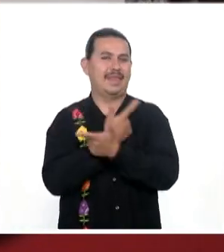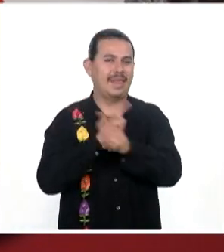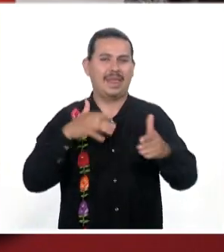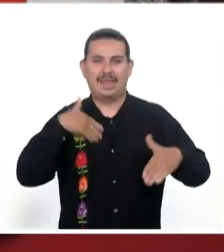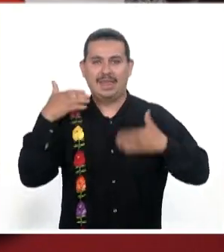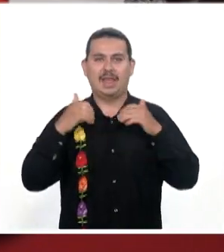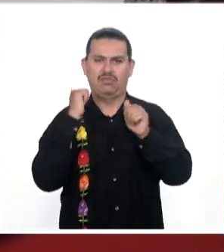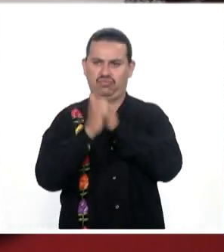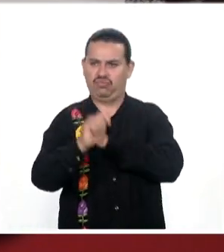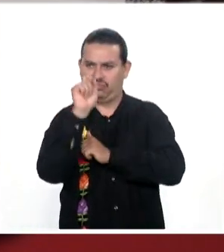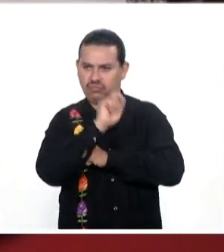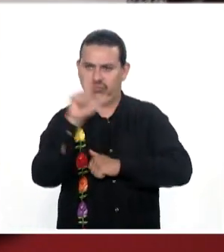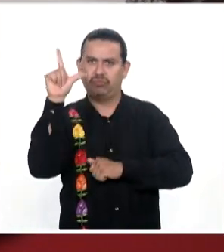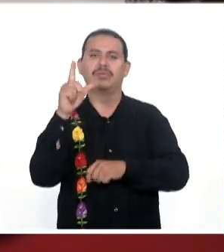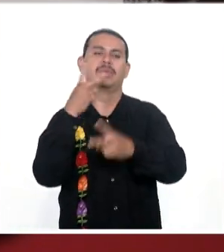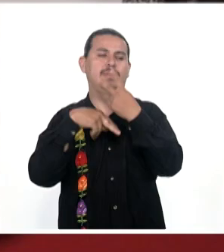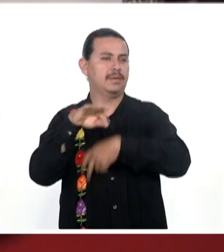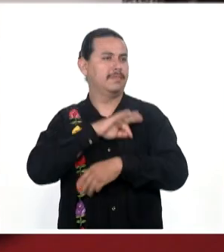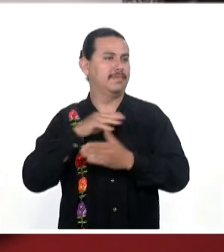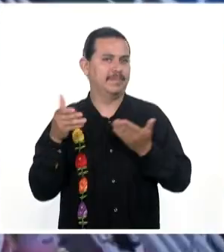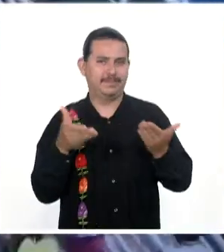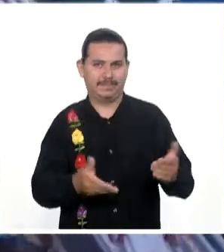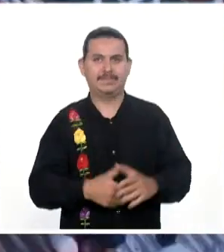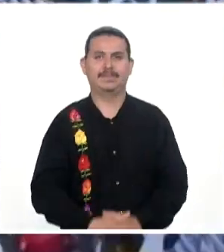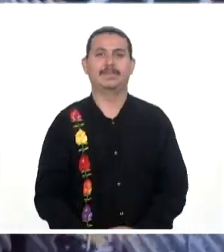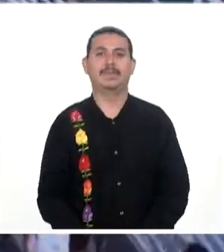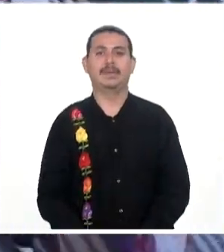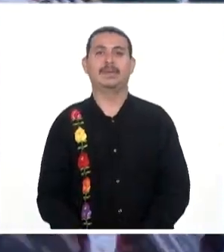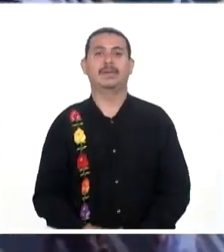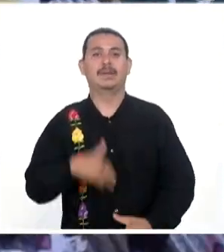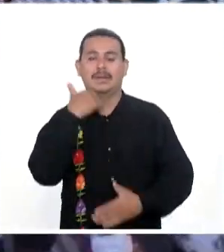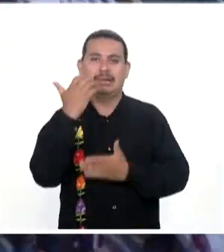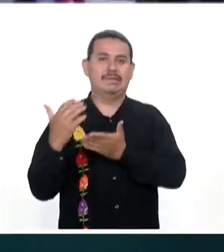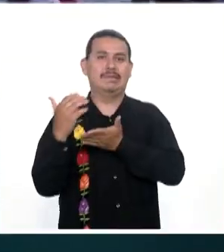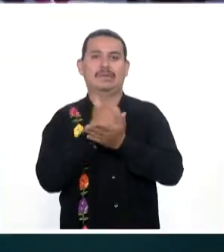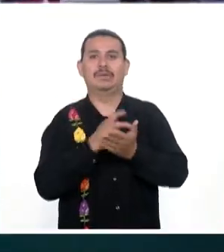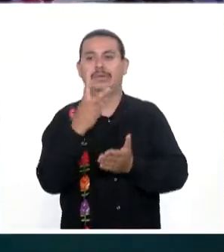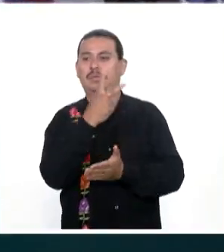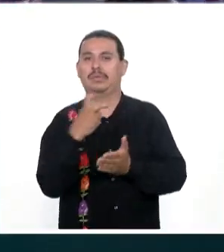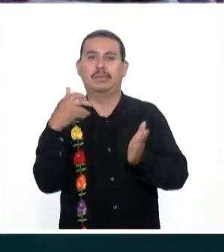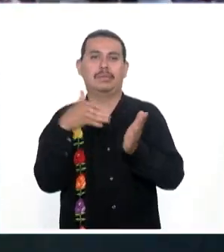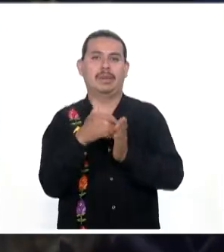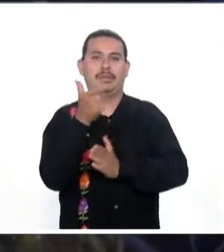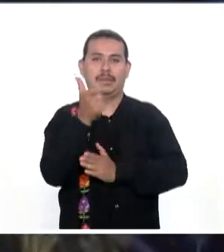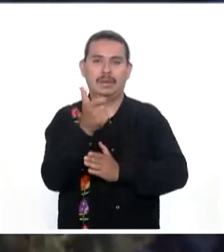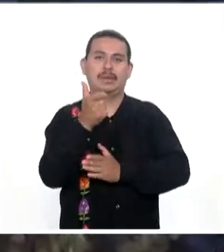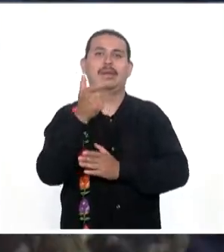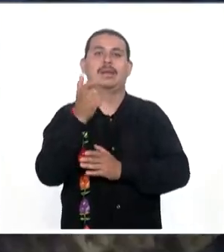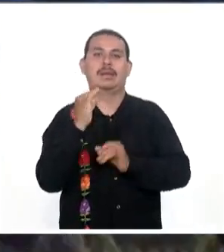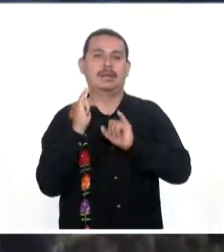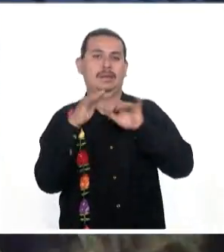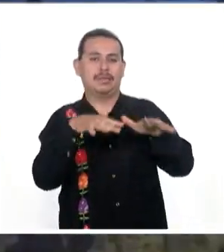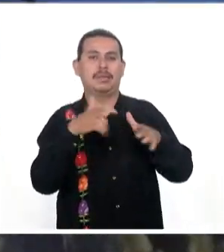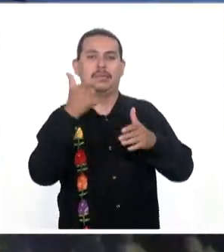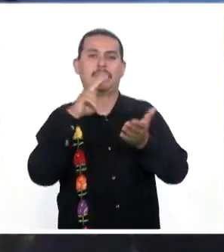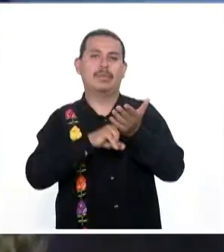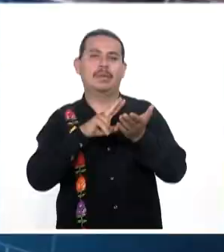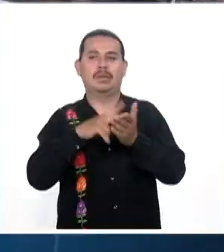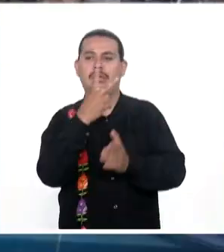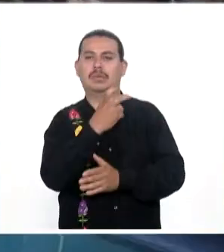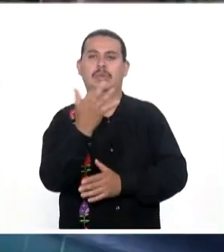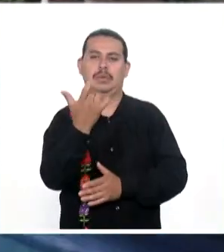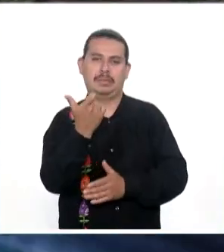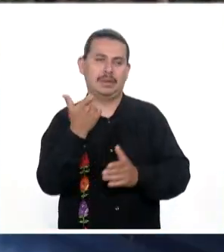Aficionados Y atletas Profesionales La meta Es reunir Un total De 200 mil pesos Y la inscripción Tendrá un